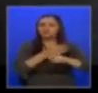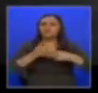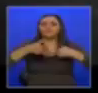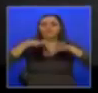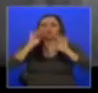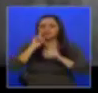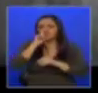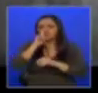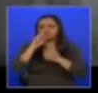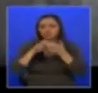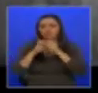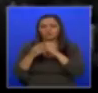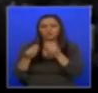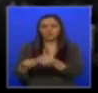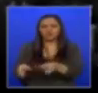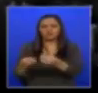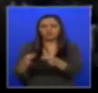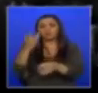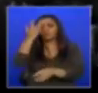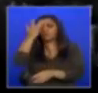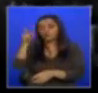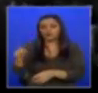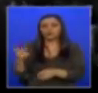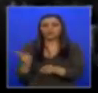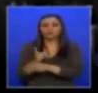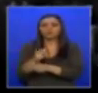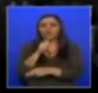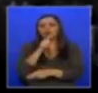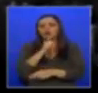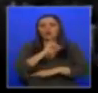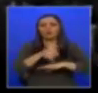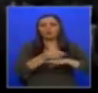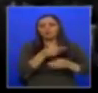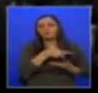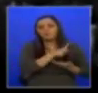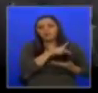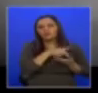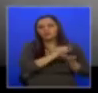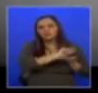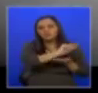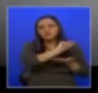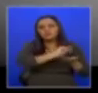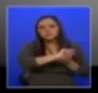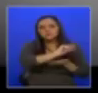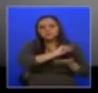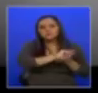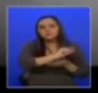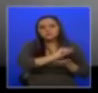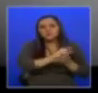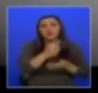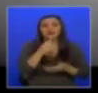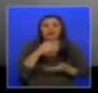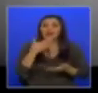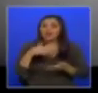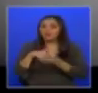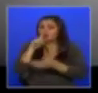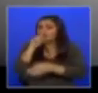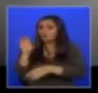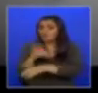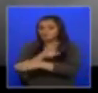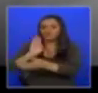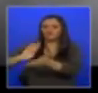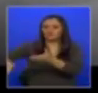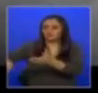afectadas. Debían pagar por el uso del agua a juntas administradoras que dejaban fuera a ciertos campesinos y